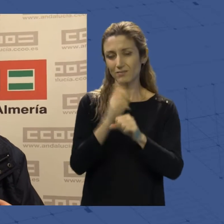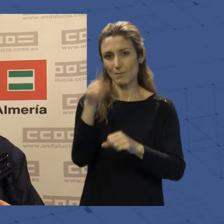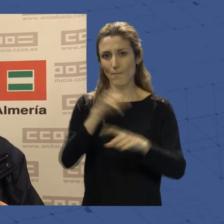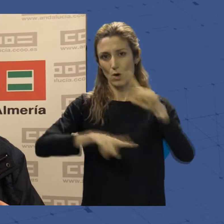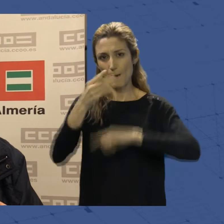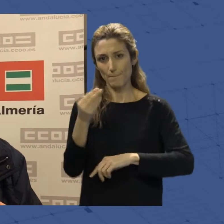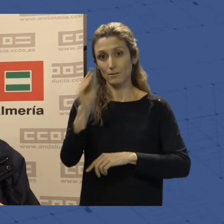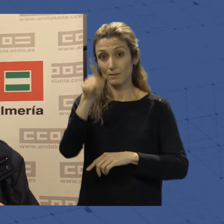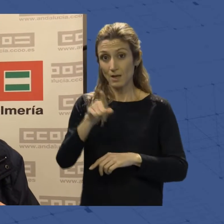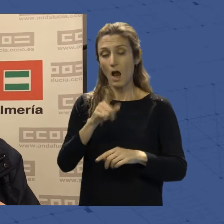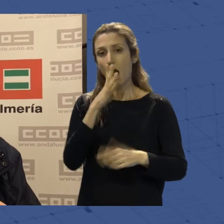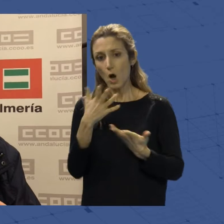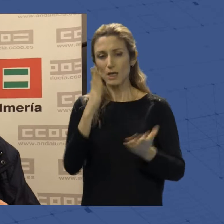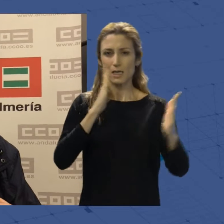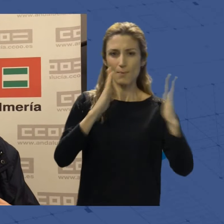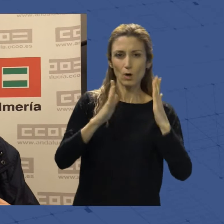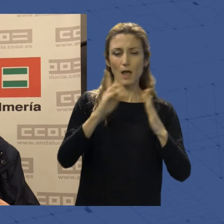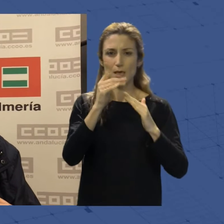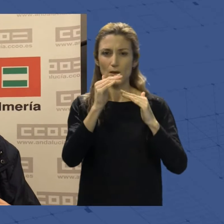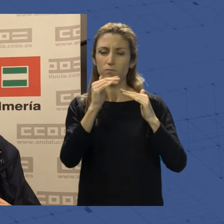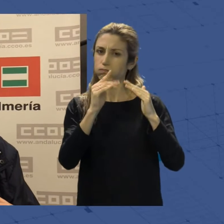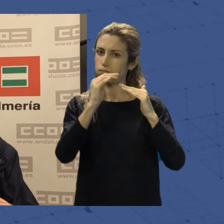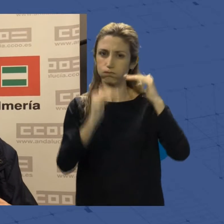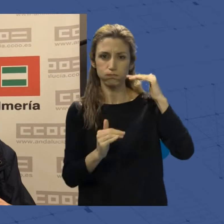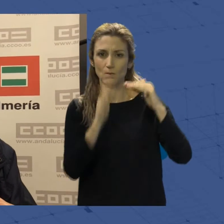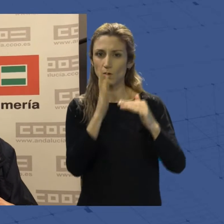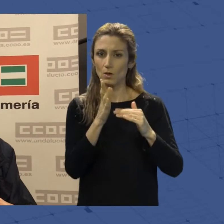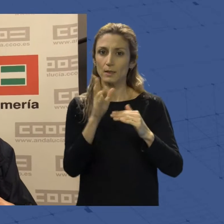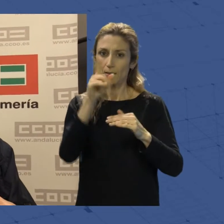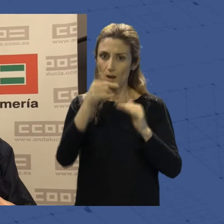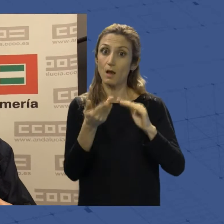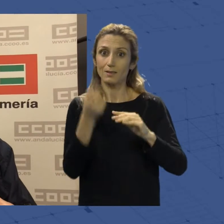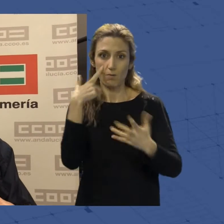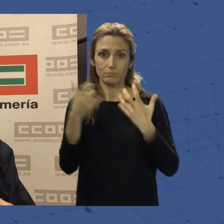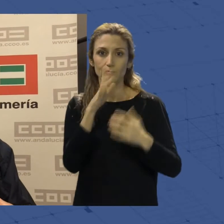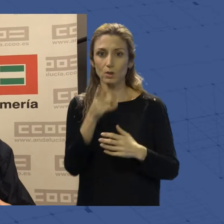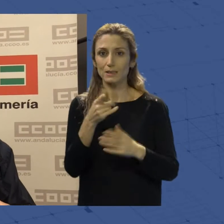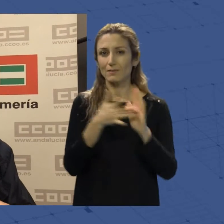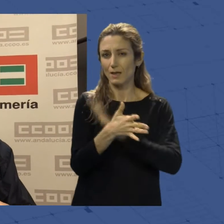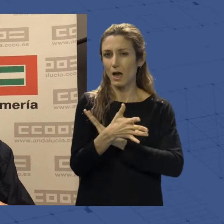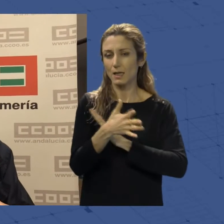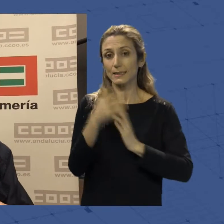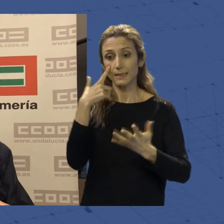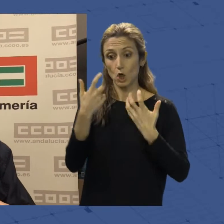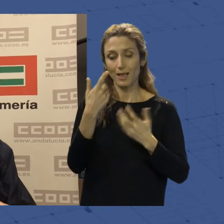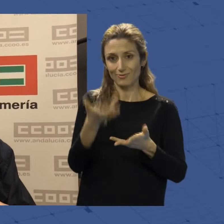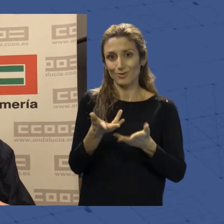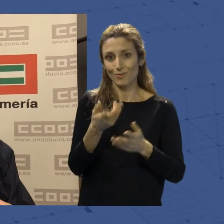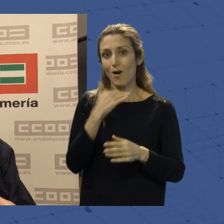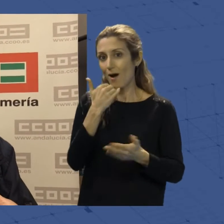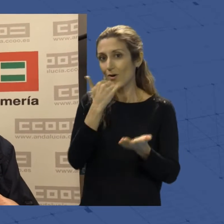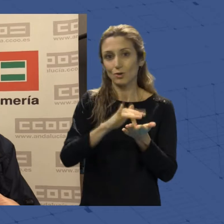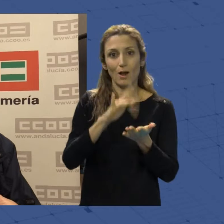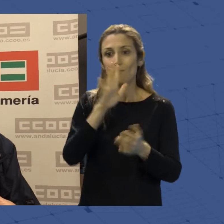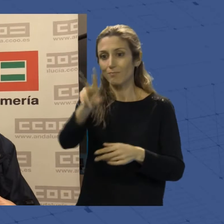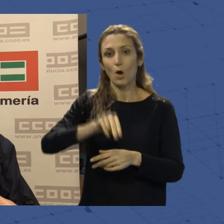también estamos atravesando una época de inflación bastante elevada, con lo cual, si ya se nota en el bolsillo a la hora de hacer